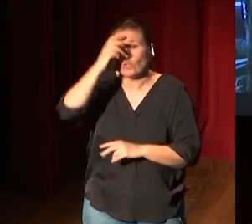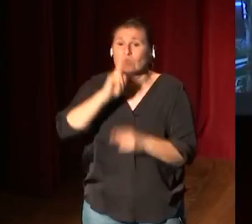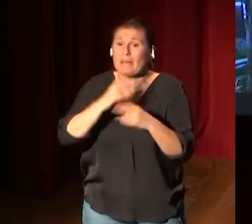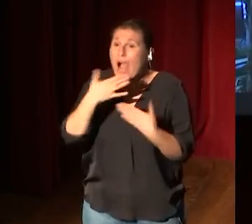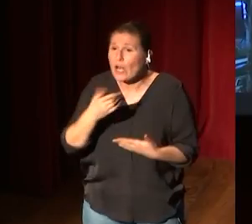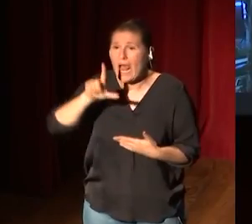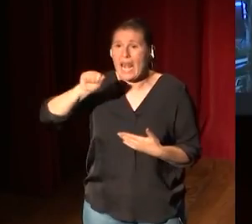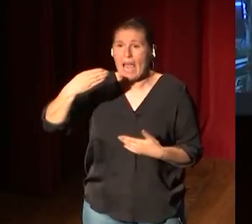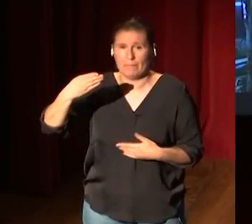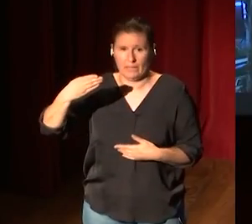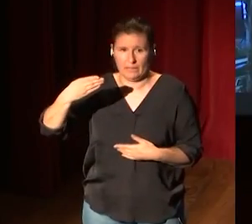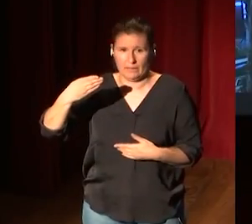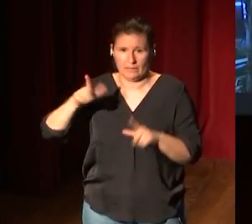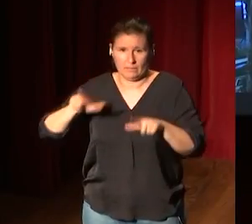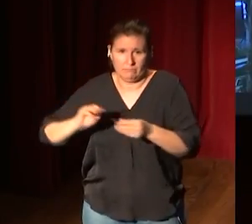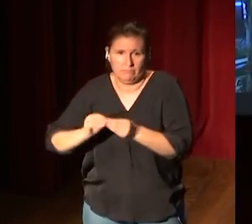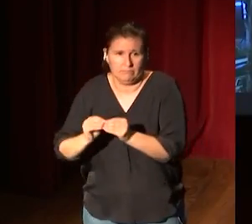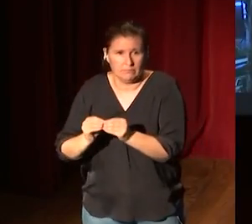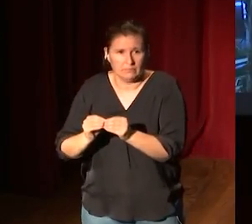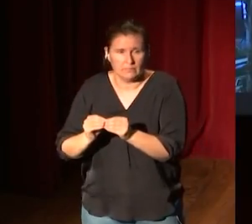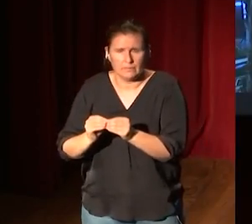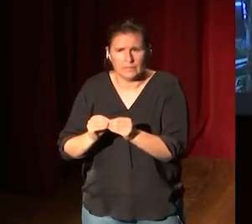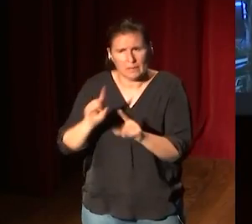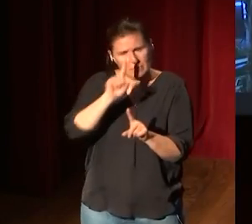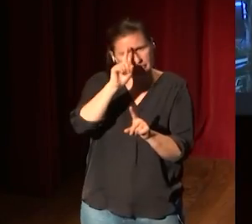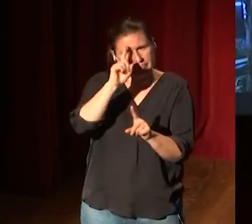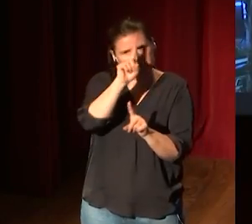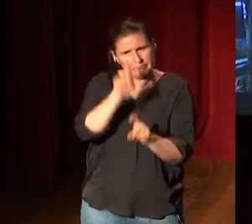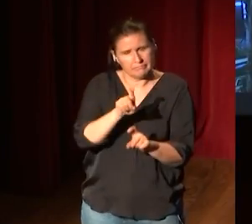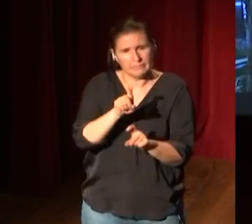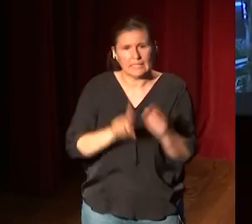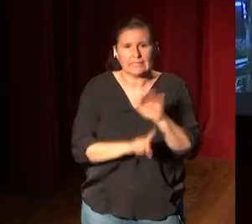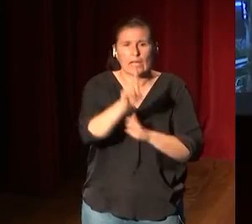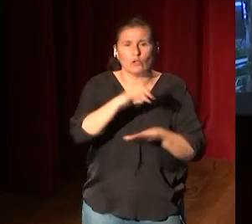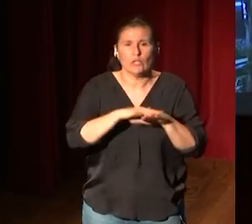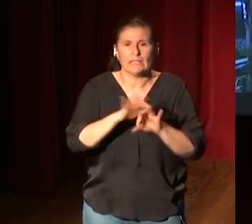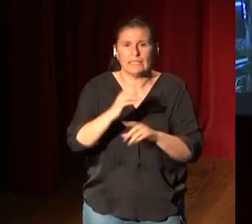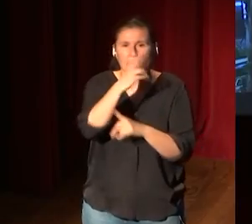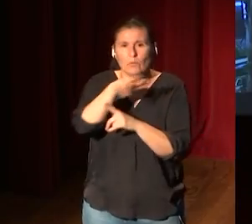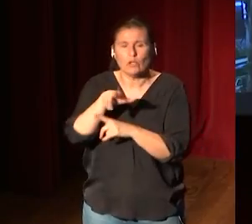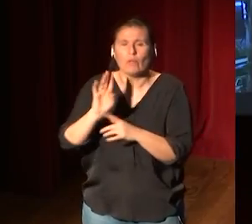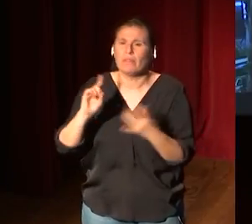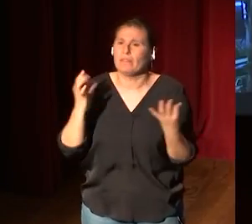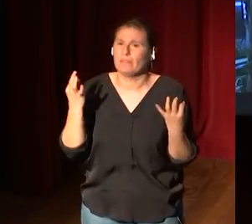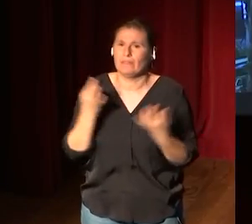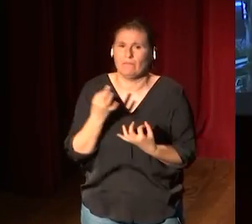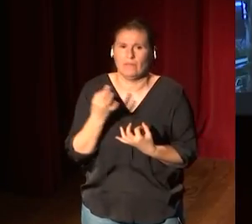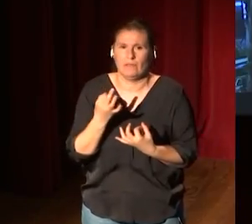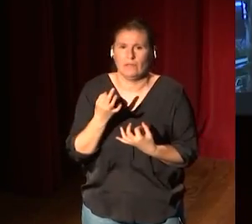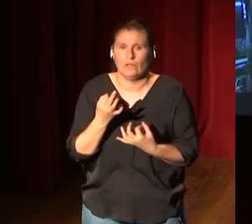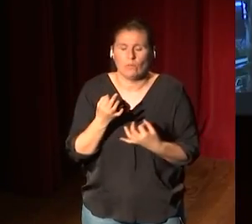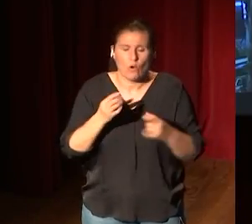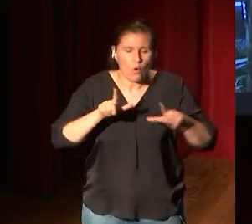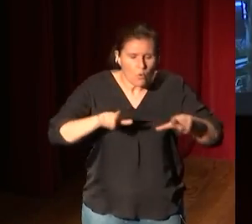¿vale? la pregunta es el desarrollo digital de los museos ha de ser un pequeño